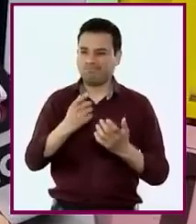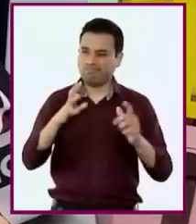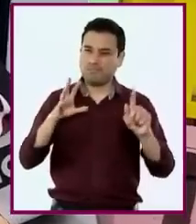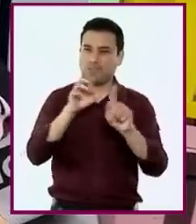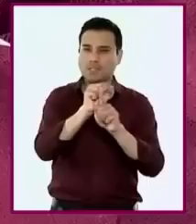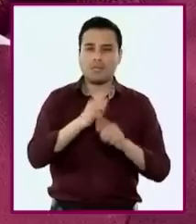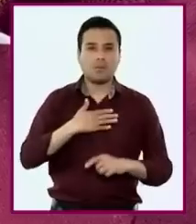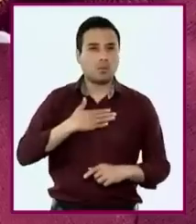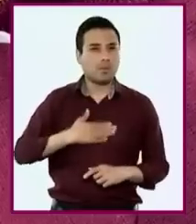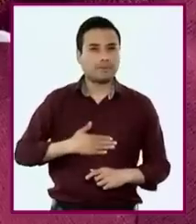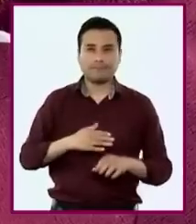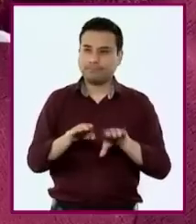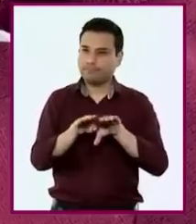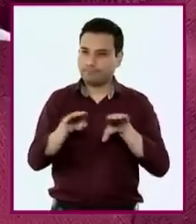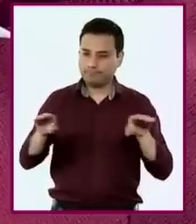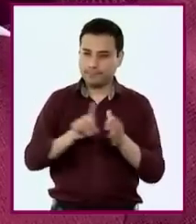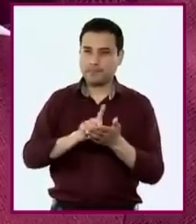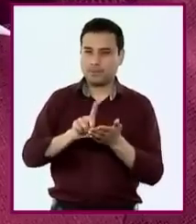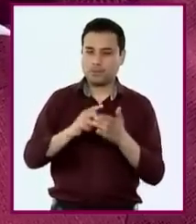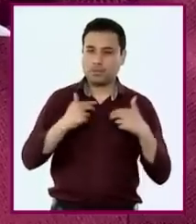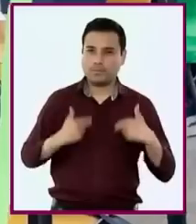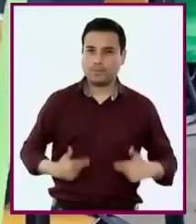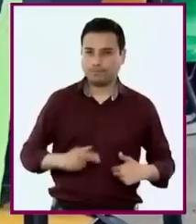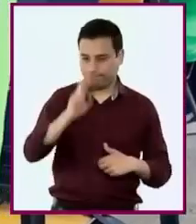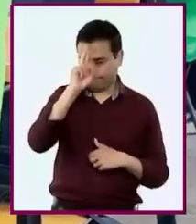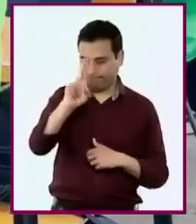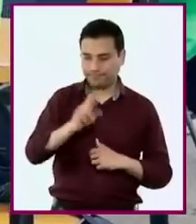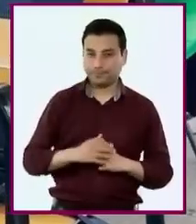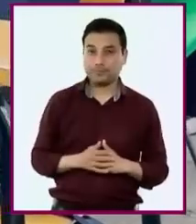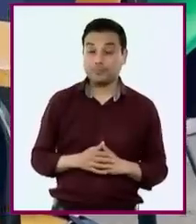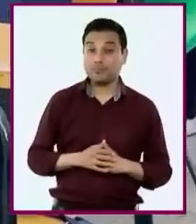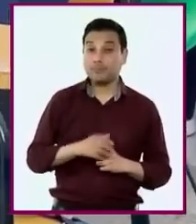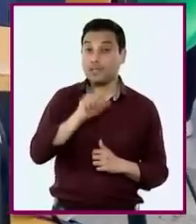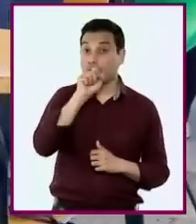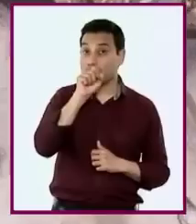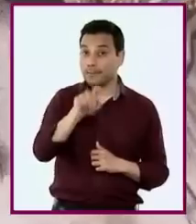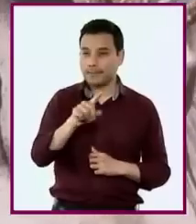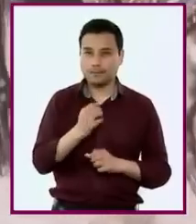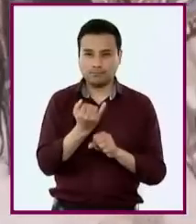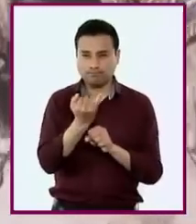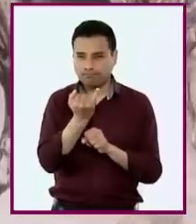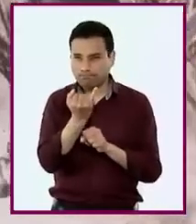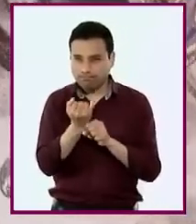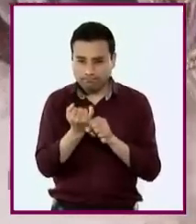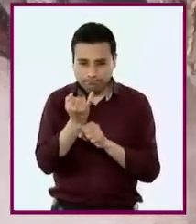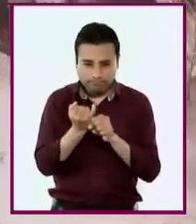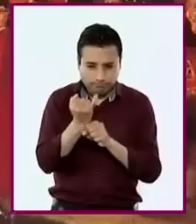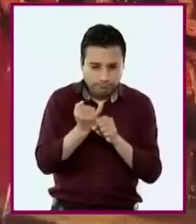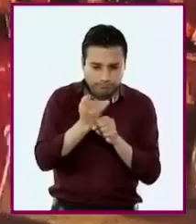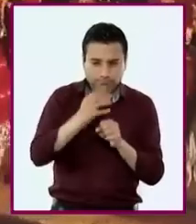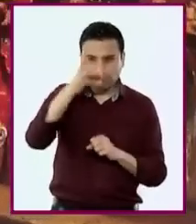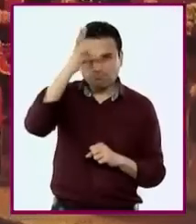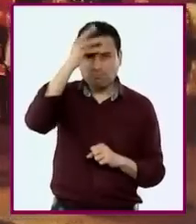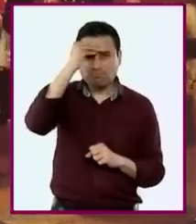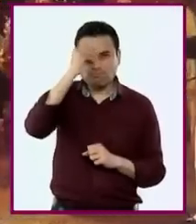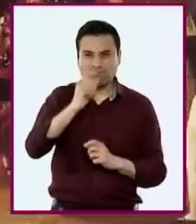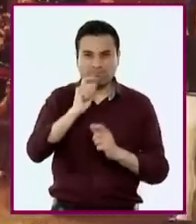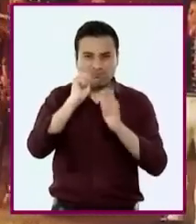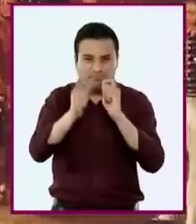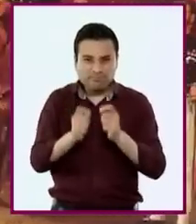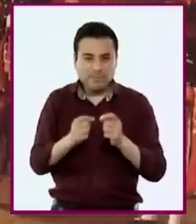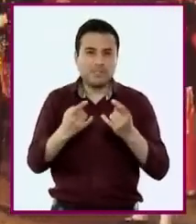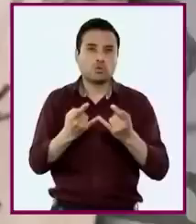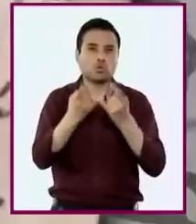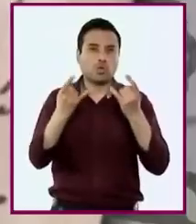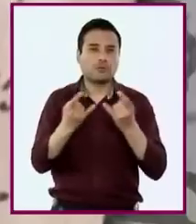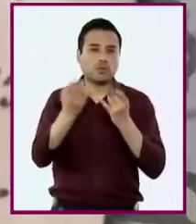la justicia y el reconocimiento de los derechos humanos. Indagarán y analizarán la participación de actores